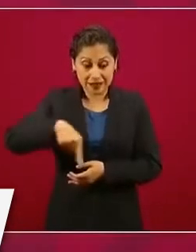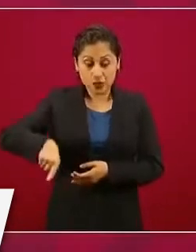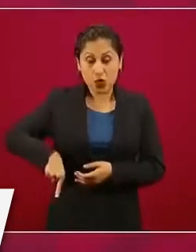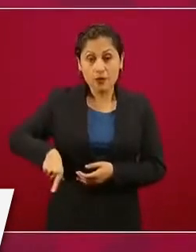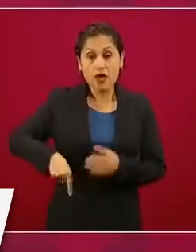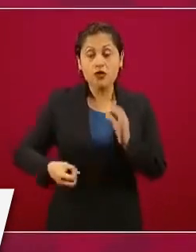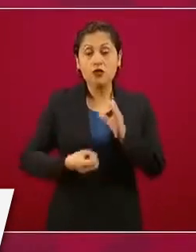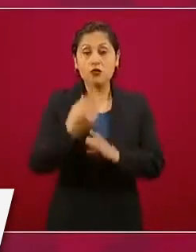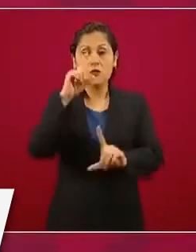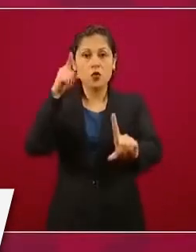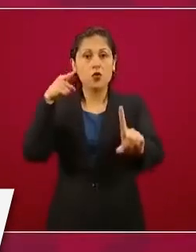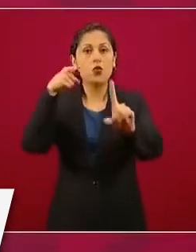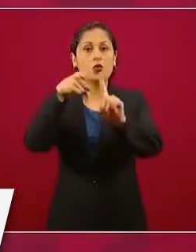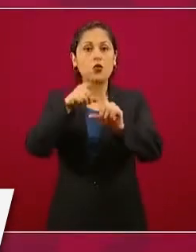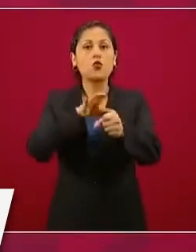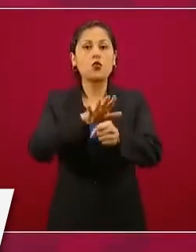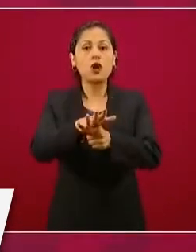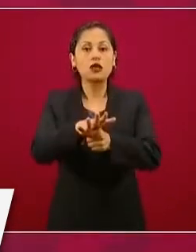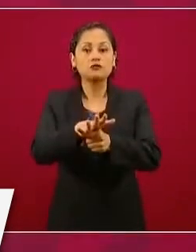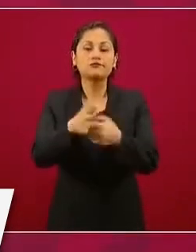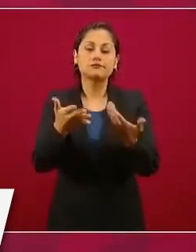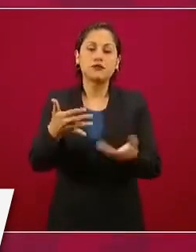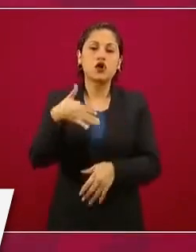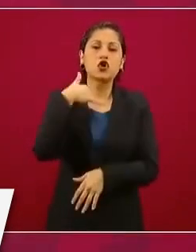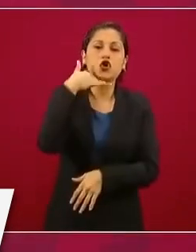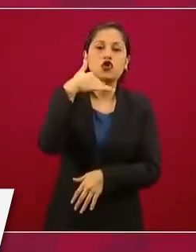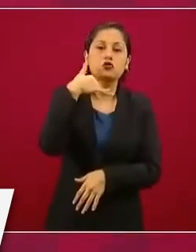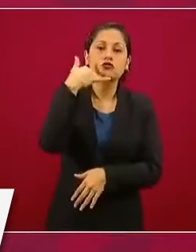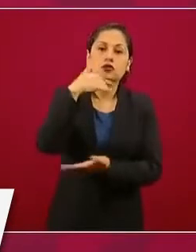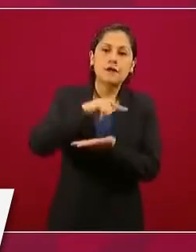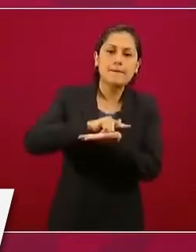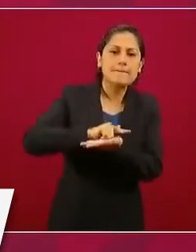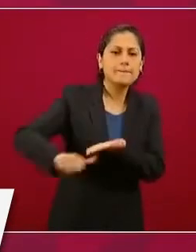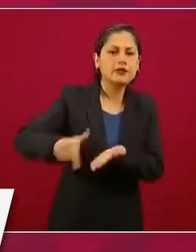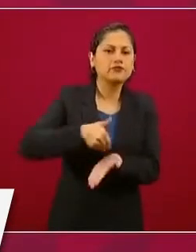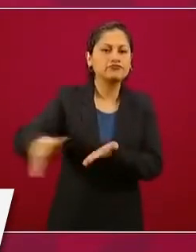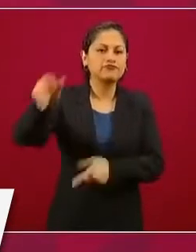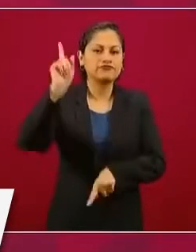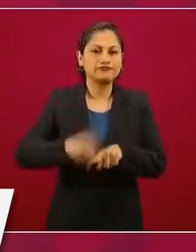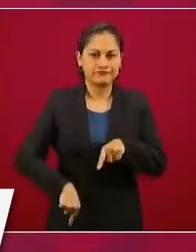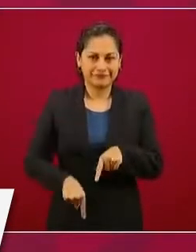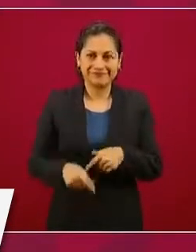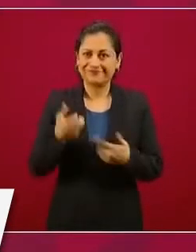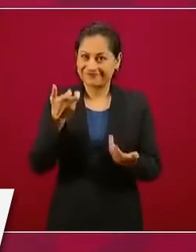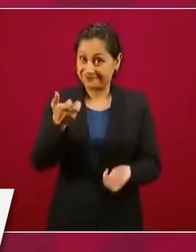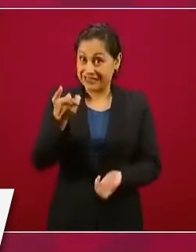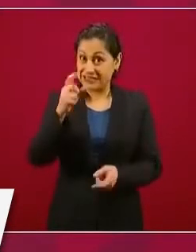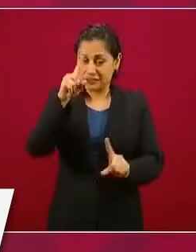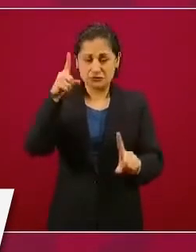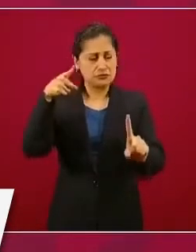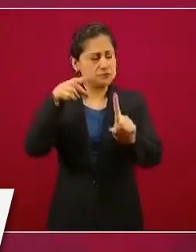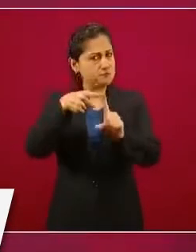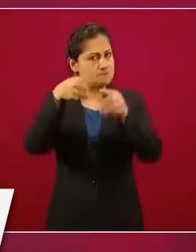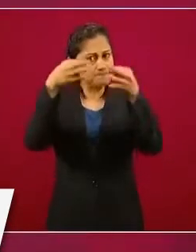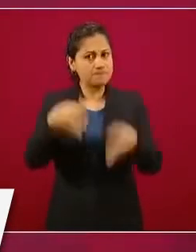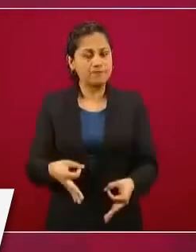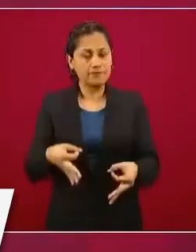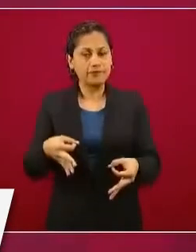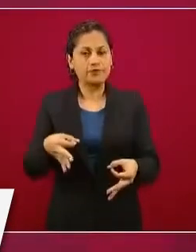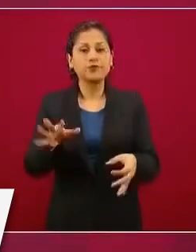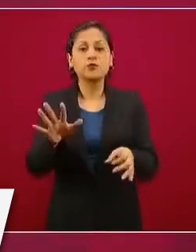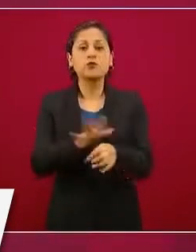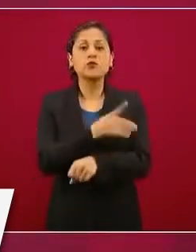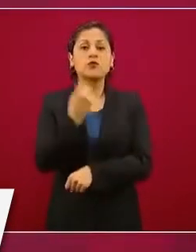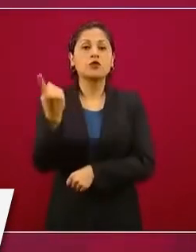porque partimos de